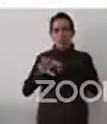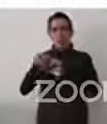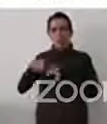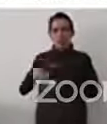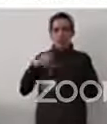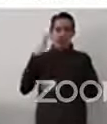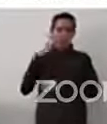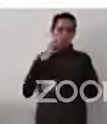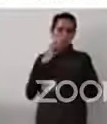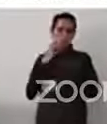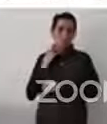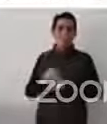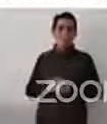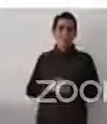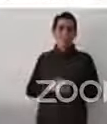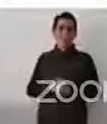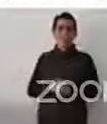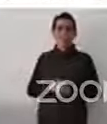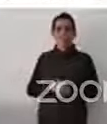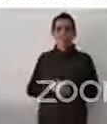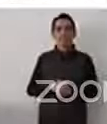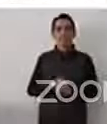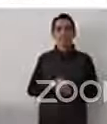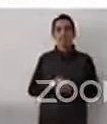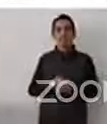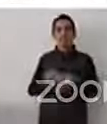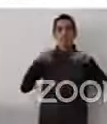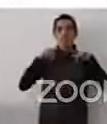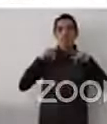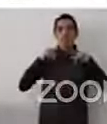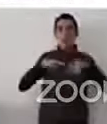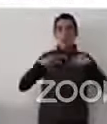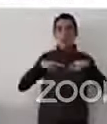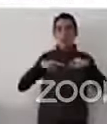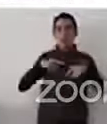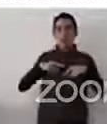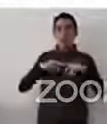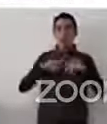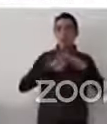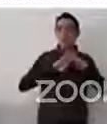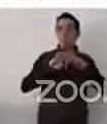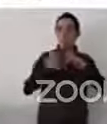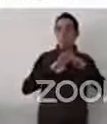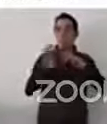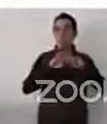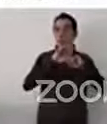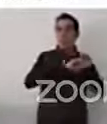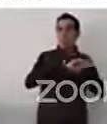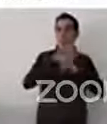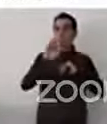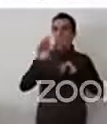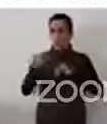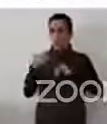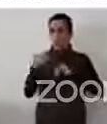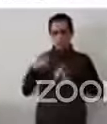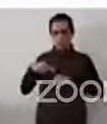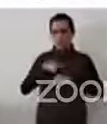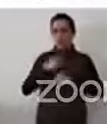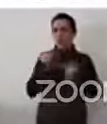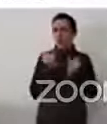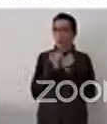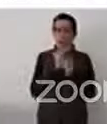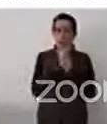también es algo que trabajamos para poder terminar, está incluido en el tema